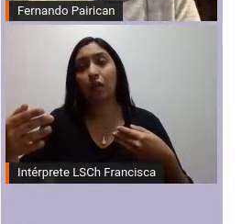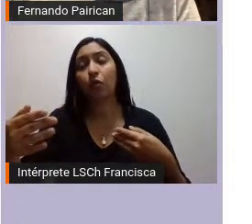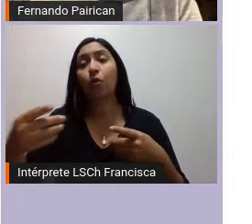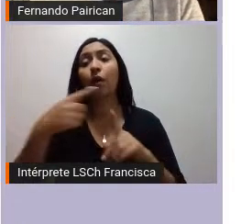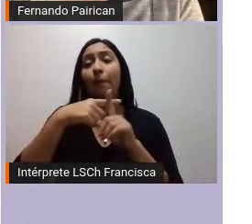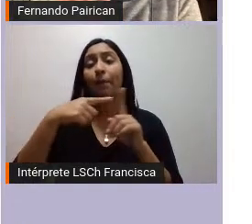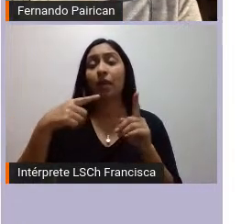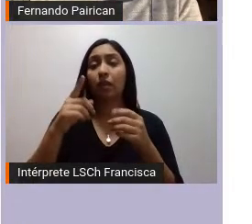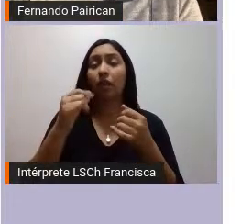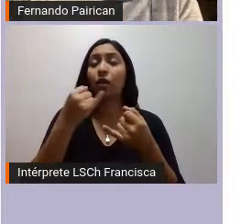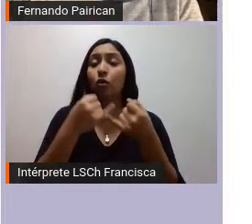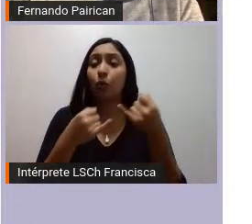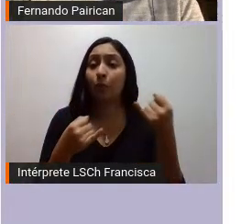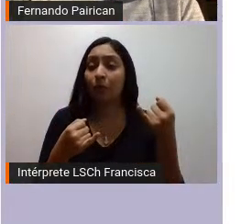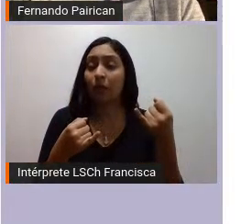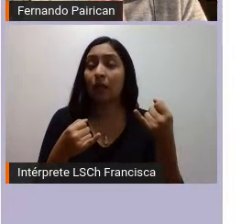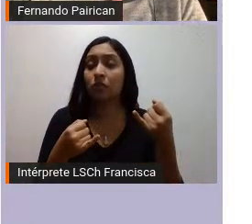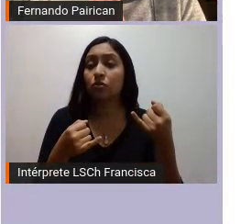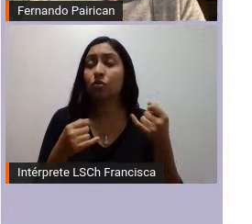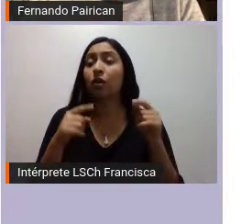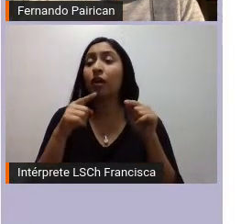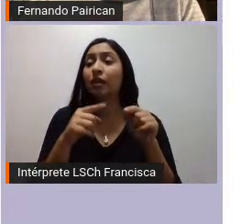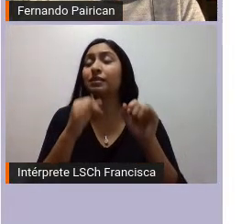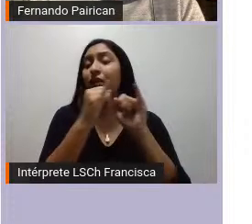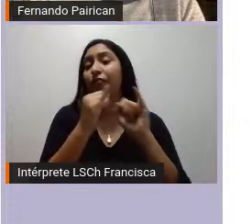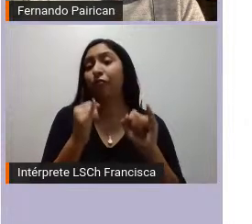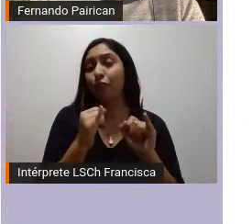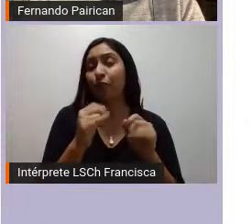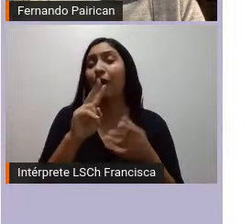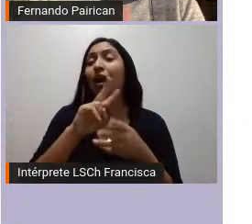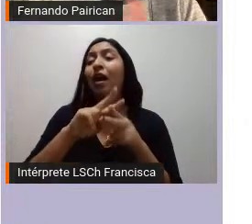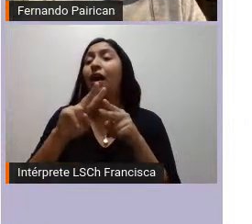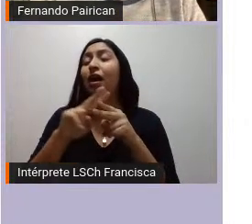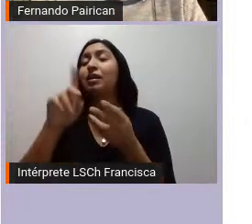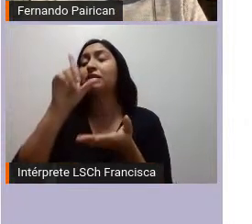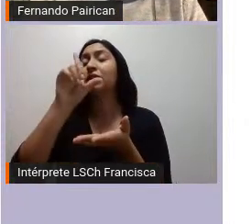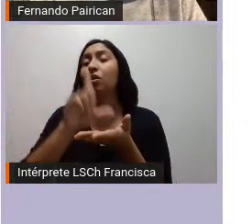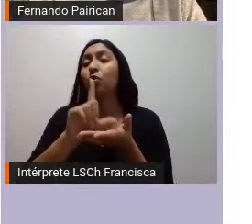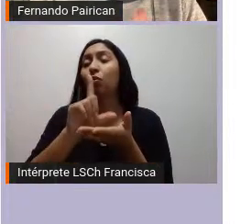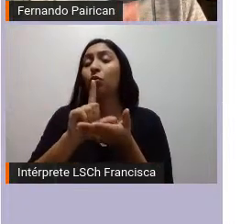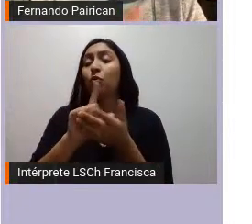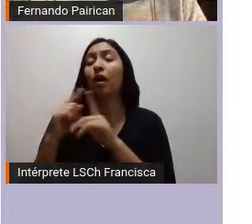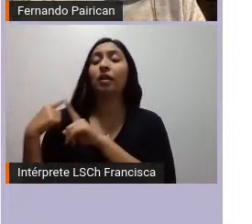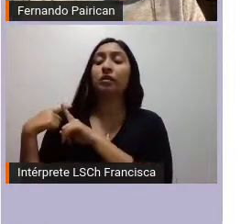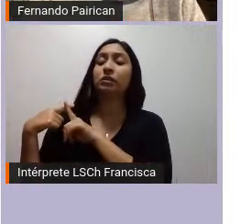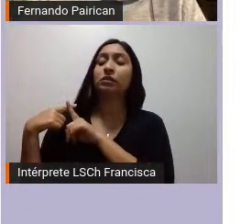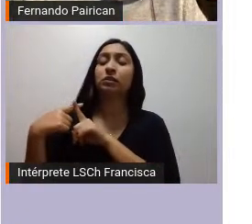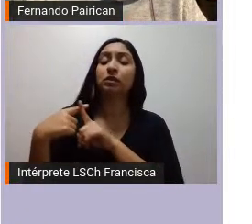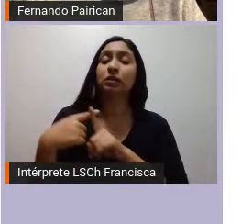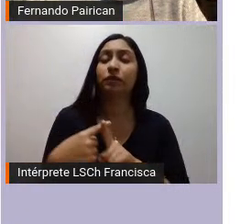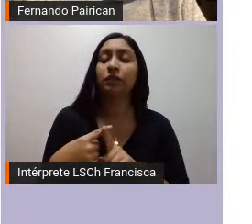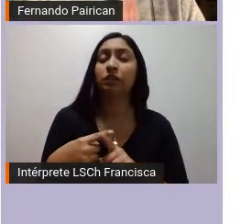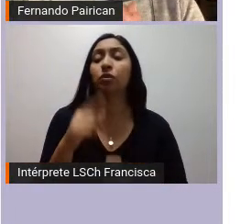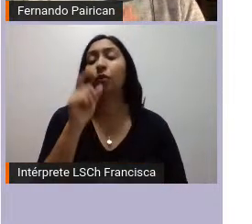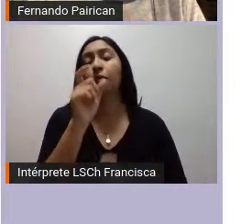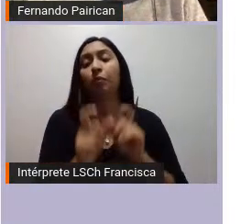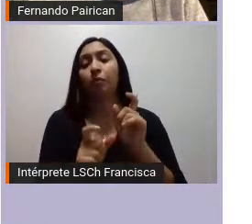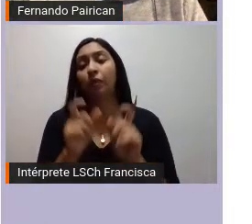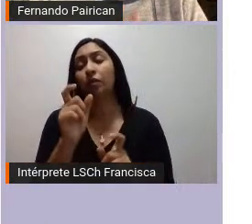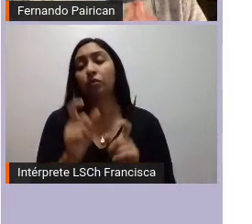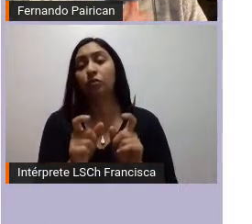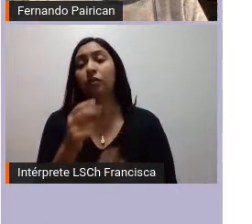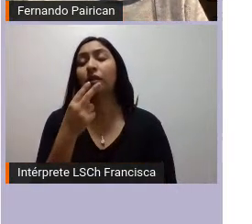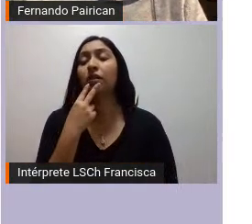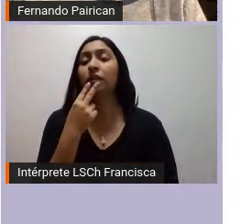de sacrificio en la cual quienes viven las consecuencias de esa zona de sacrificio en este caso para la historia que estoy contando es un